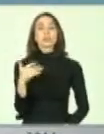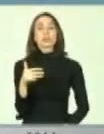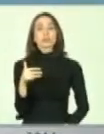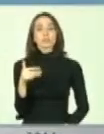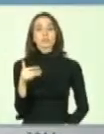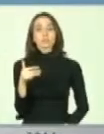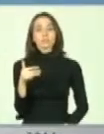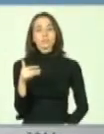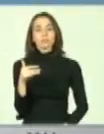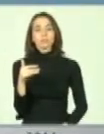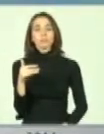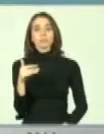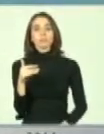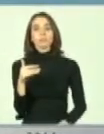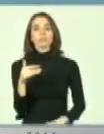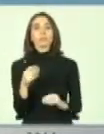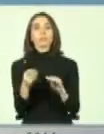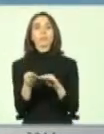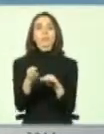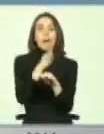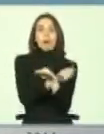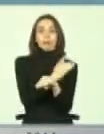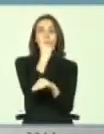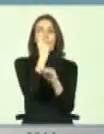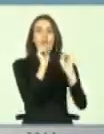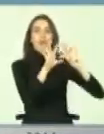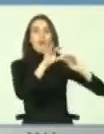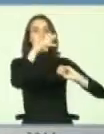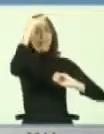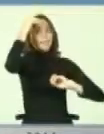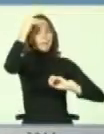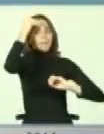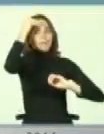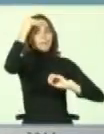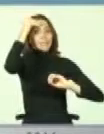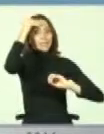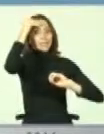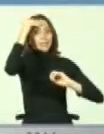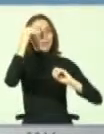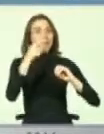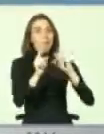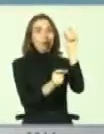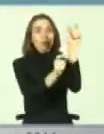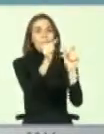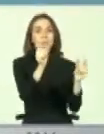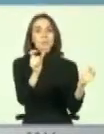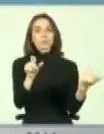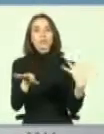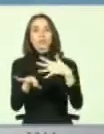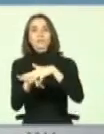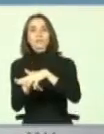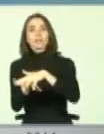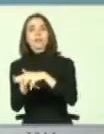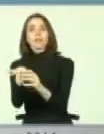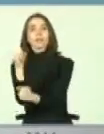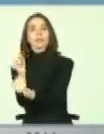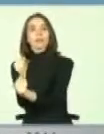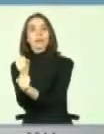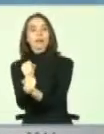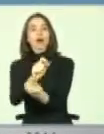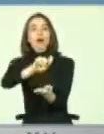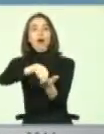aquel que, previa capacitación, ha permitido integrar a la gente al mundo laboral, con